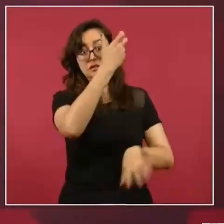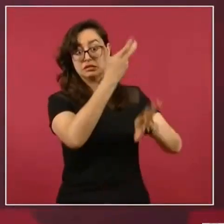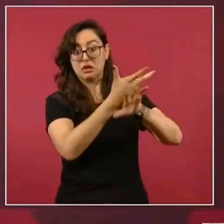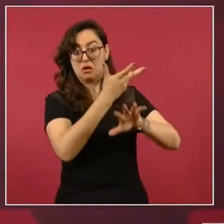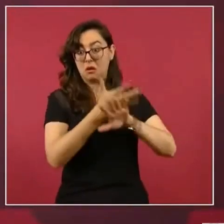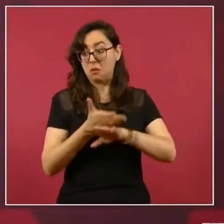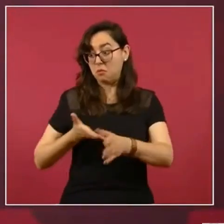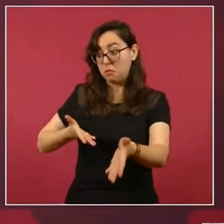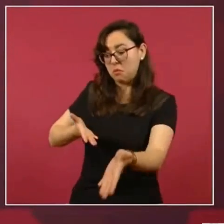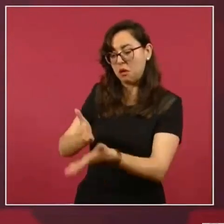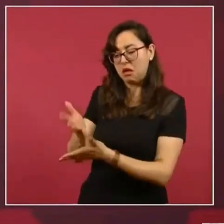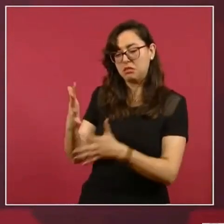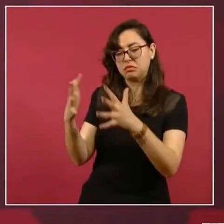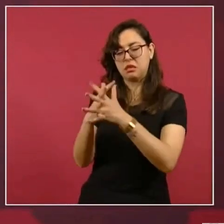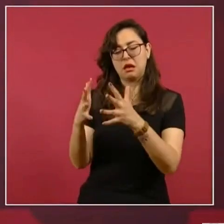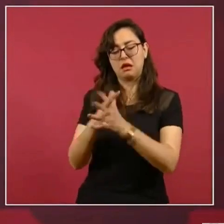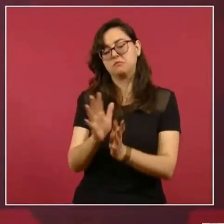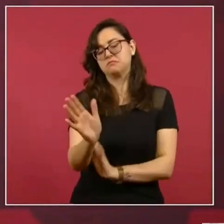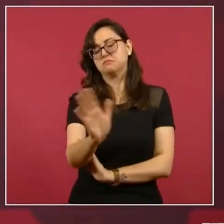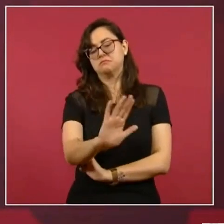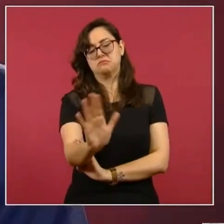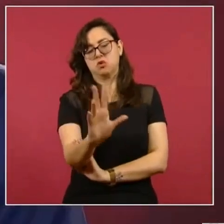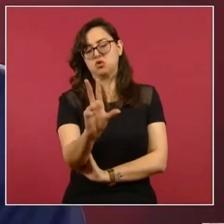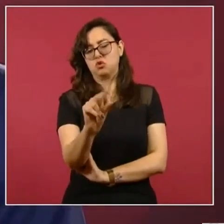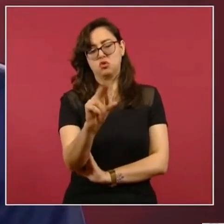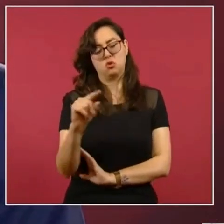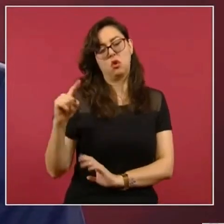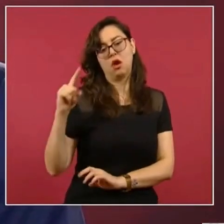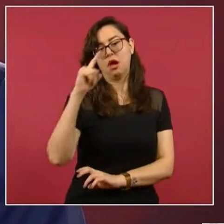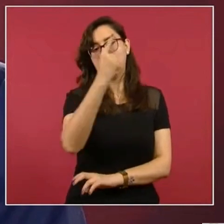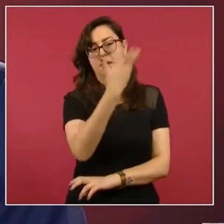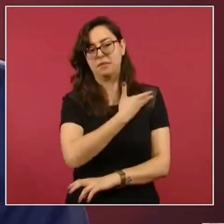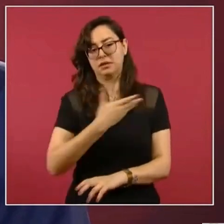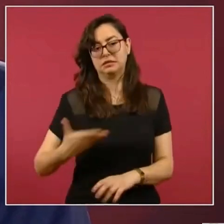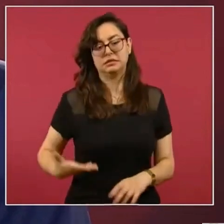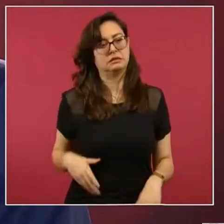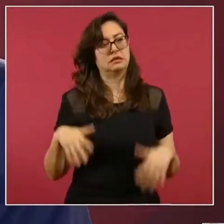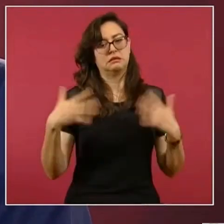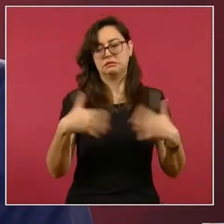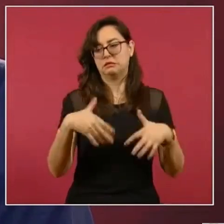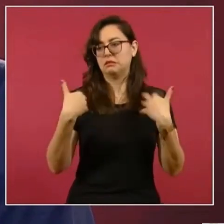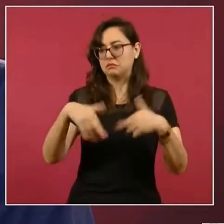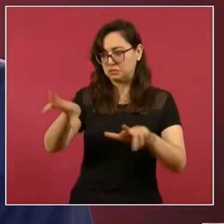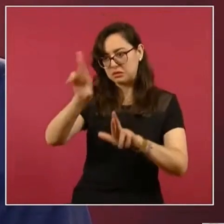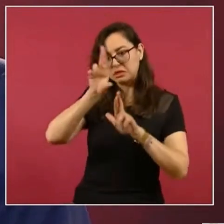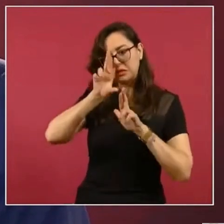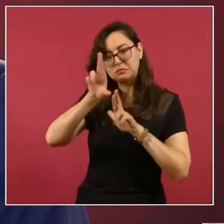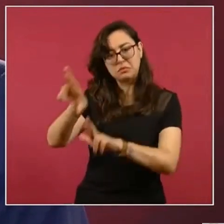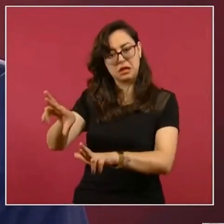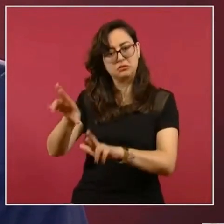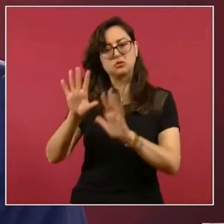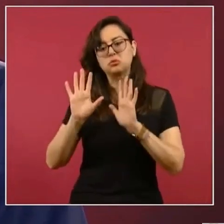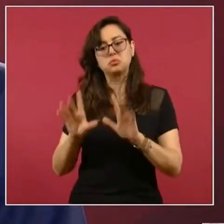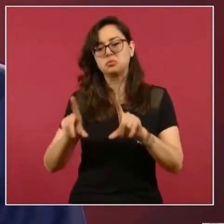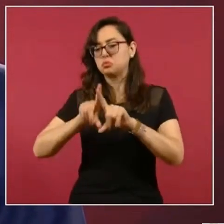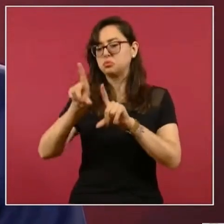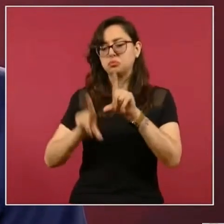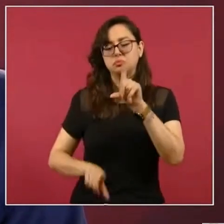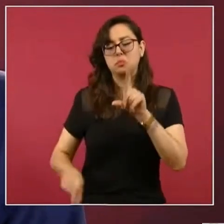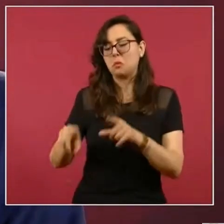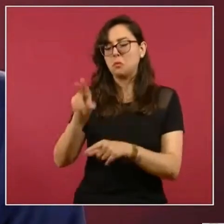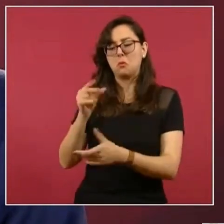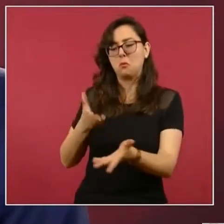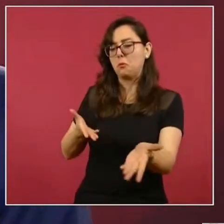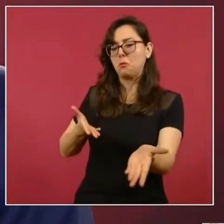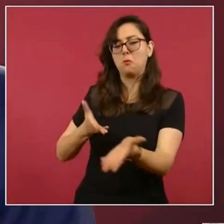que era un presidente respetuoso de la soberanía de nuestro país y